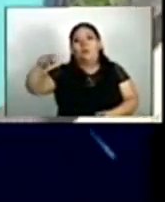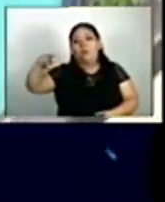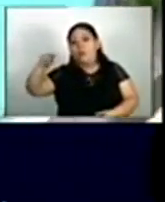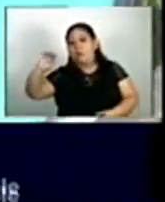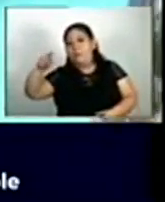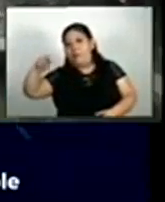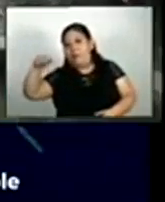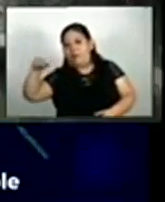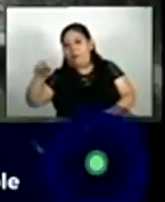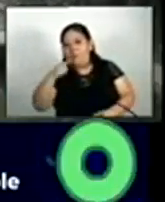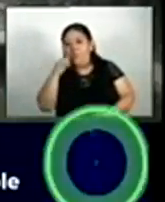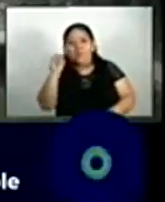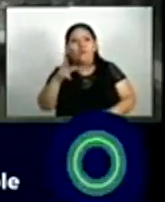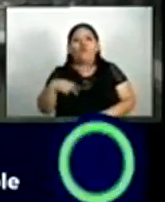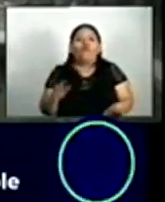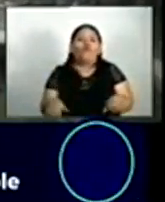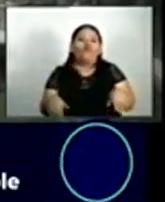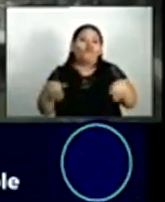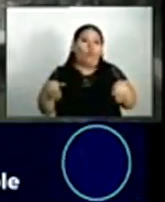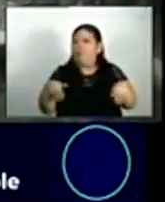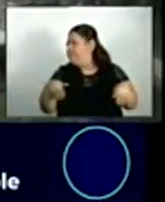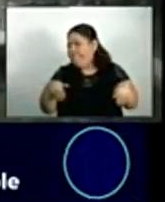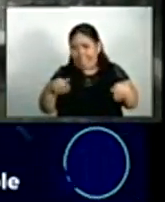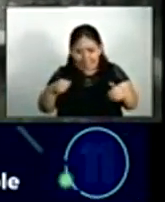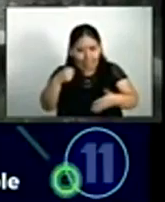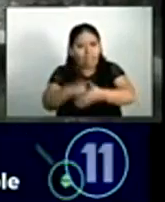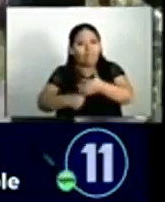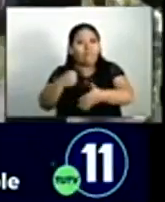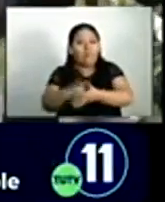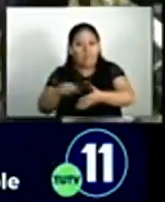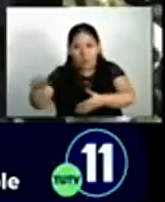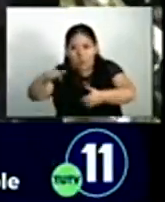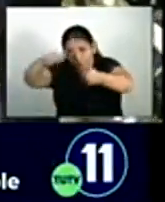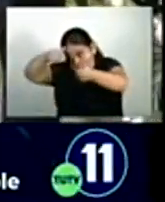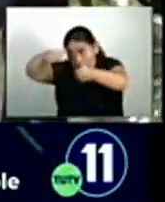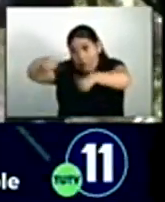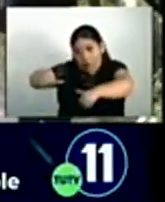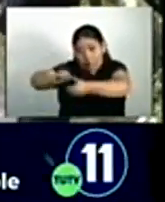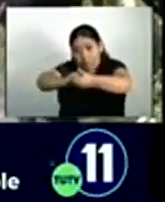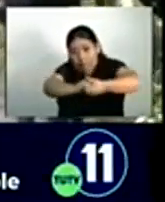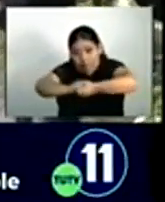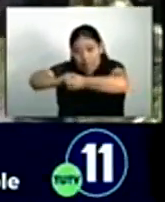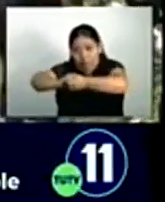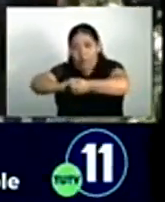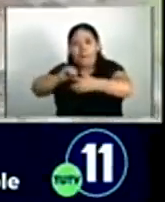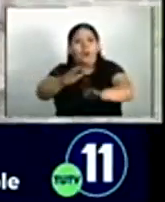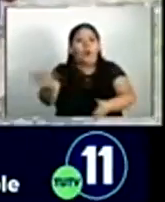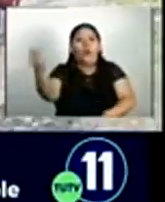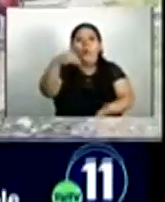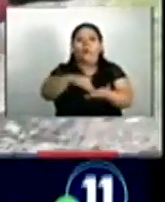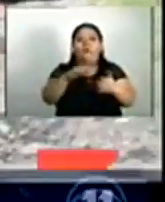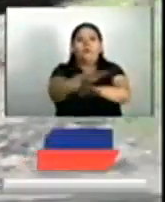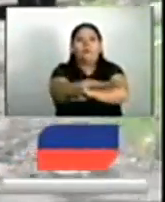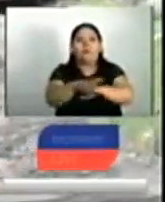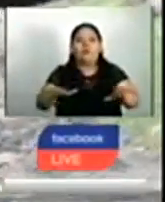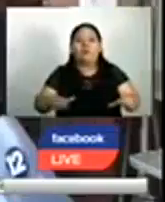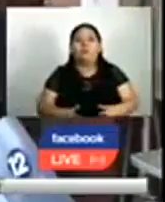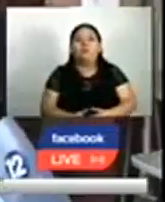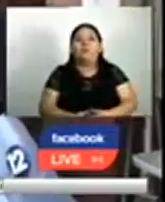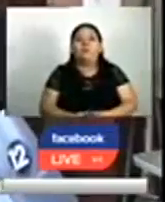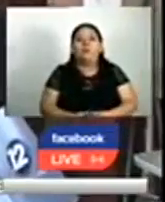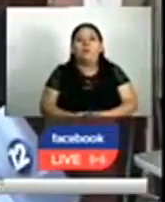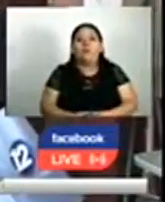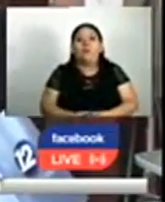del cantón dicen no quedarse con los brazos cruzados, pues buscan unirse como comunidad para que estos hechos no vuelvan a suceder.